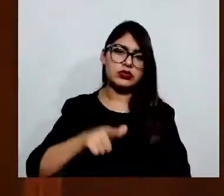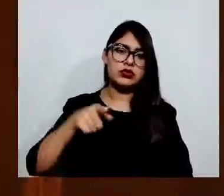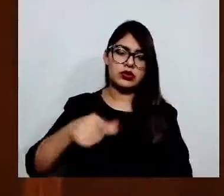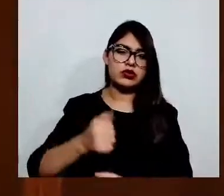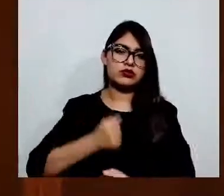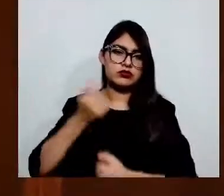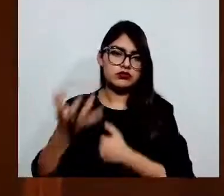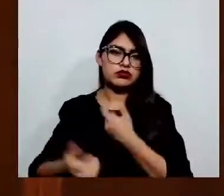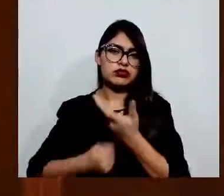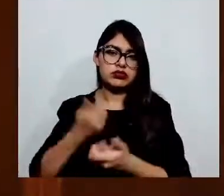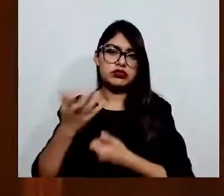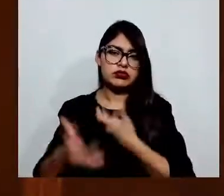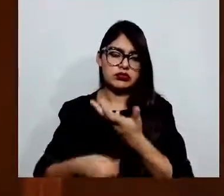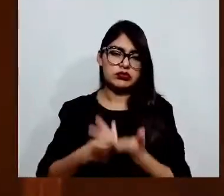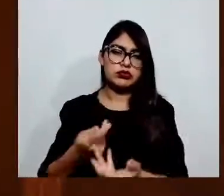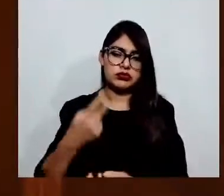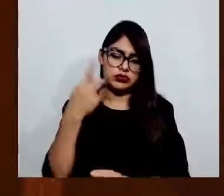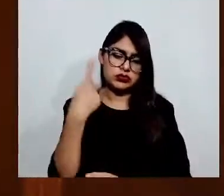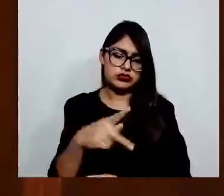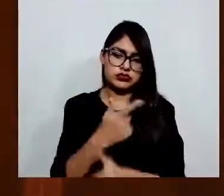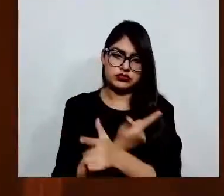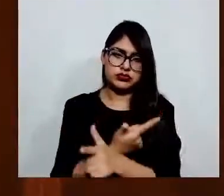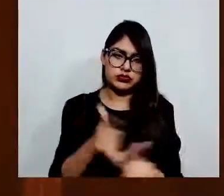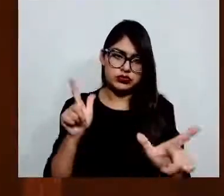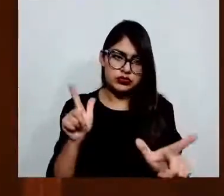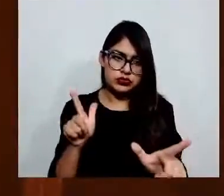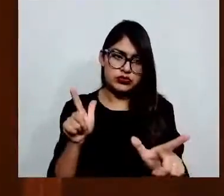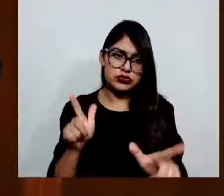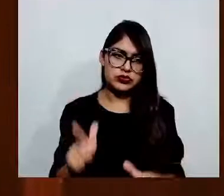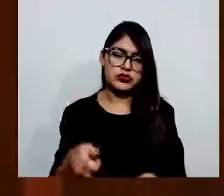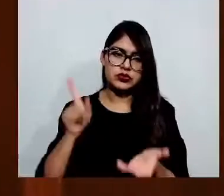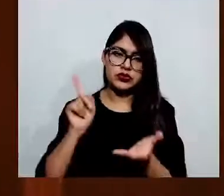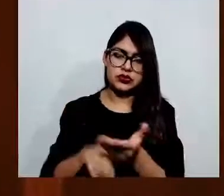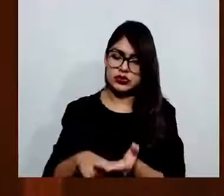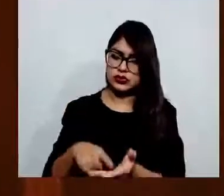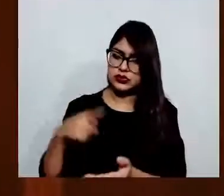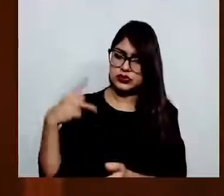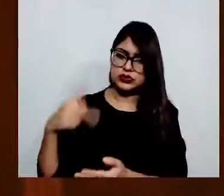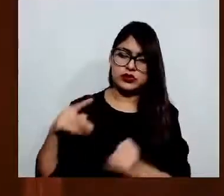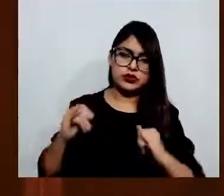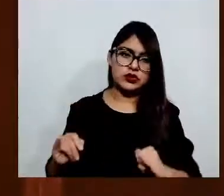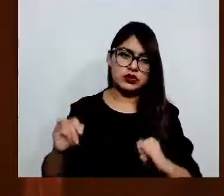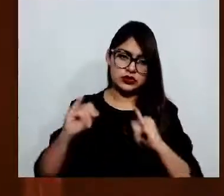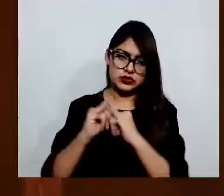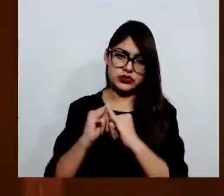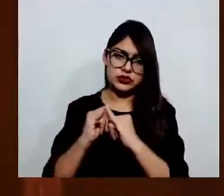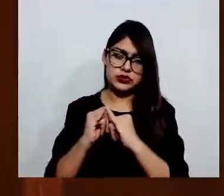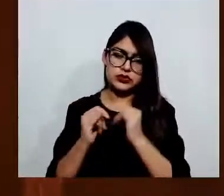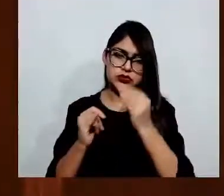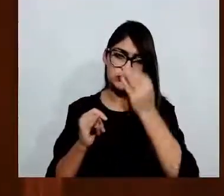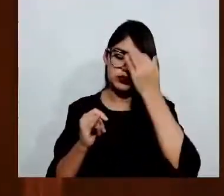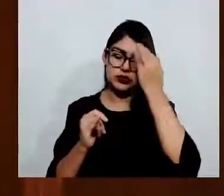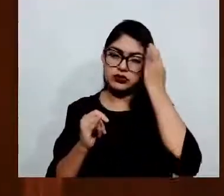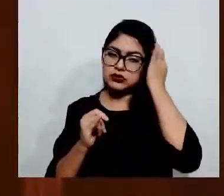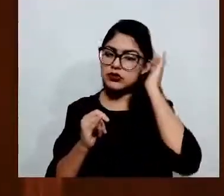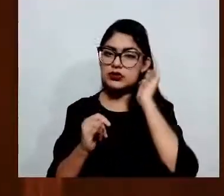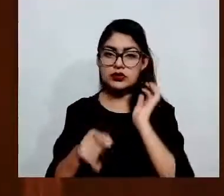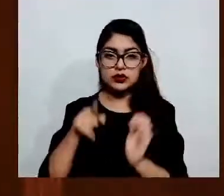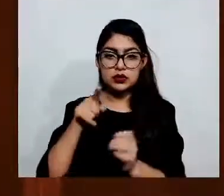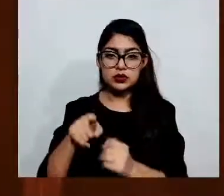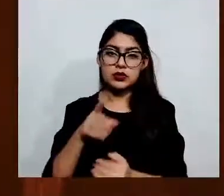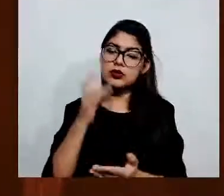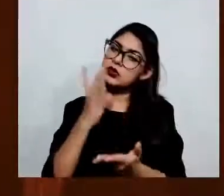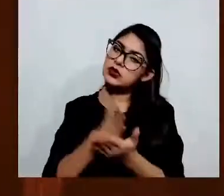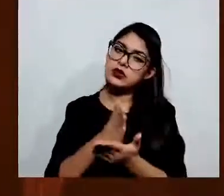pública o institución pública, lo que sólo puede ser restringido o suspendido con base